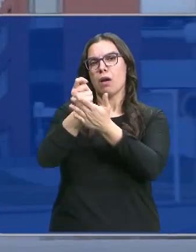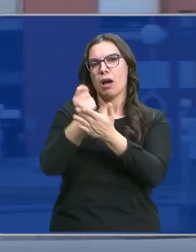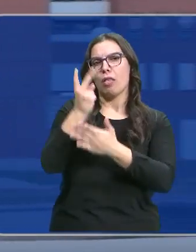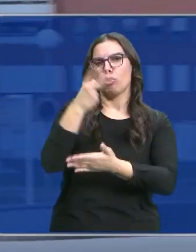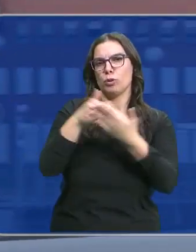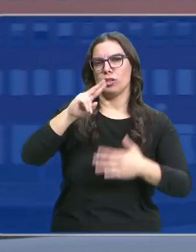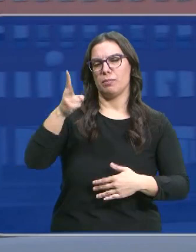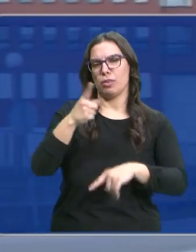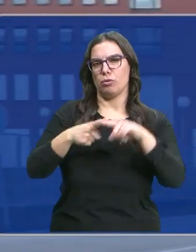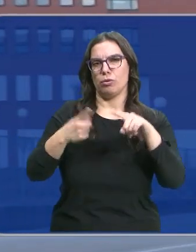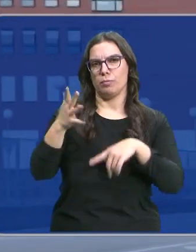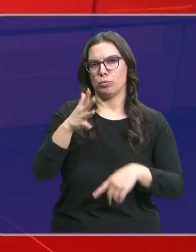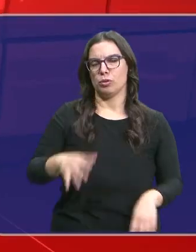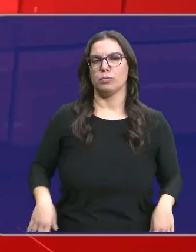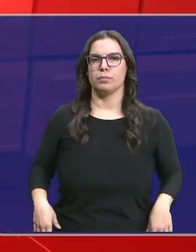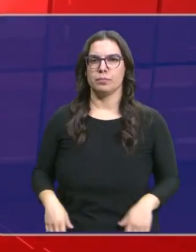los dos millones y medio.